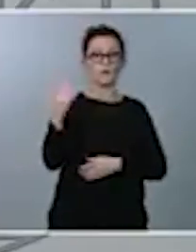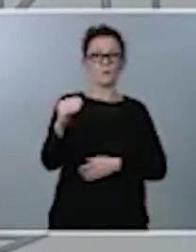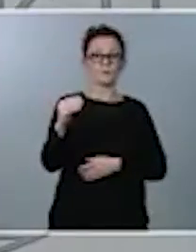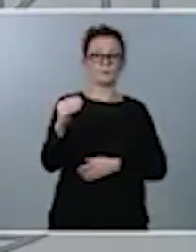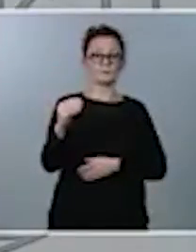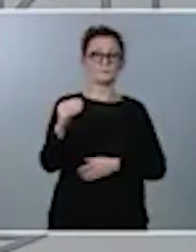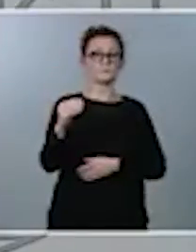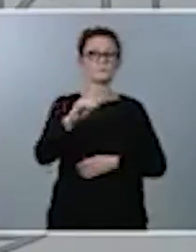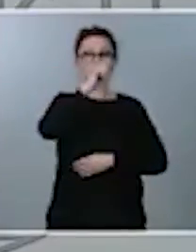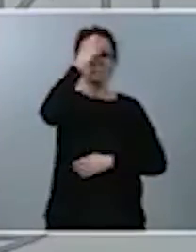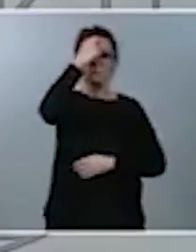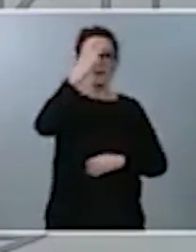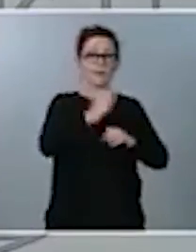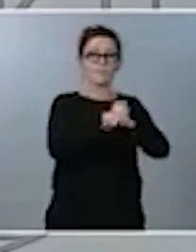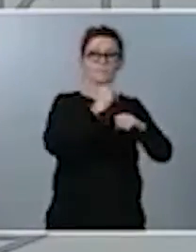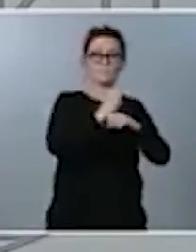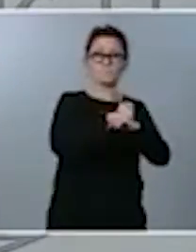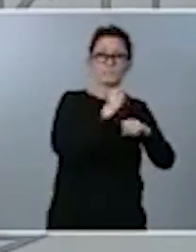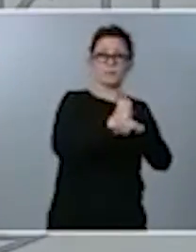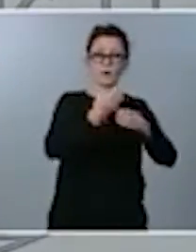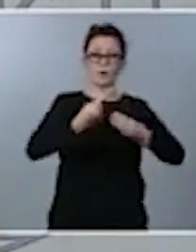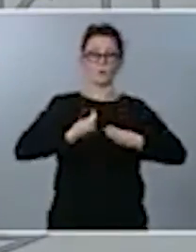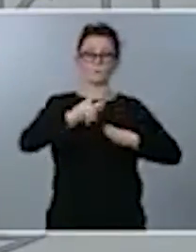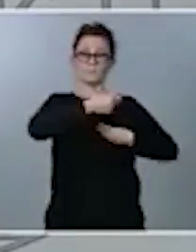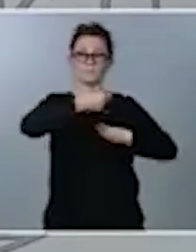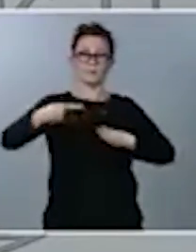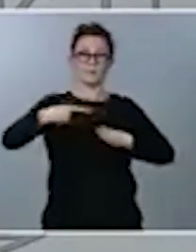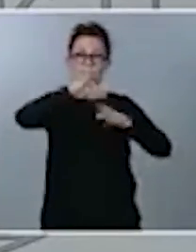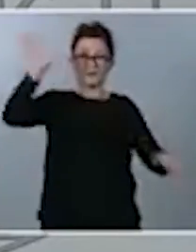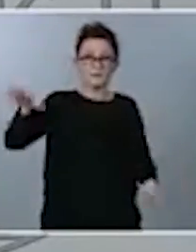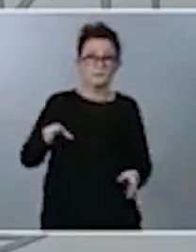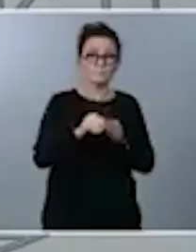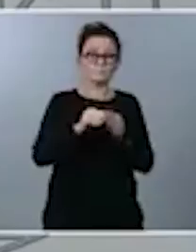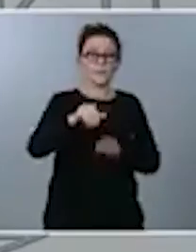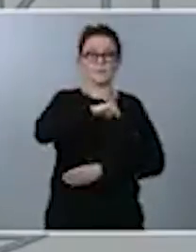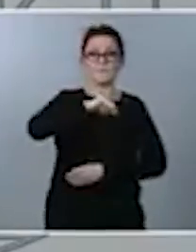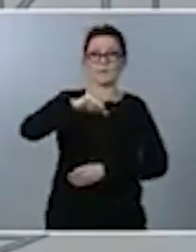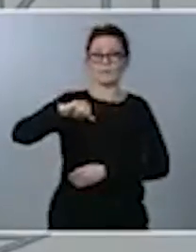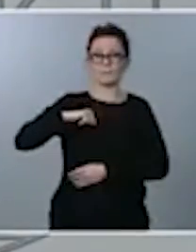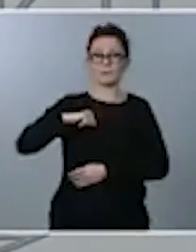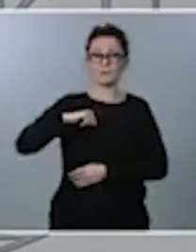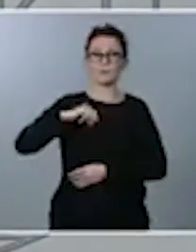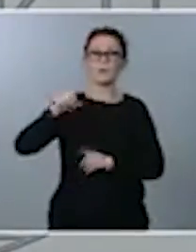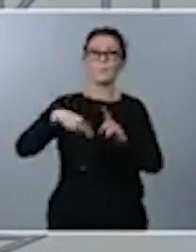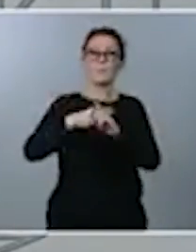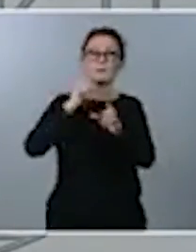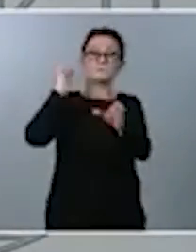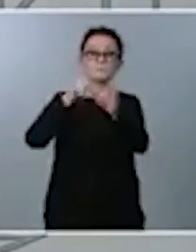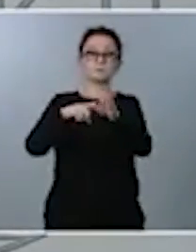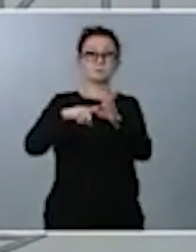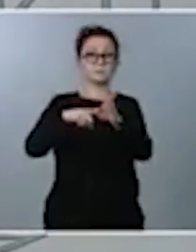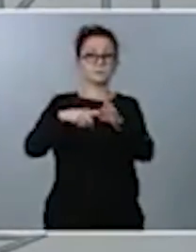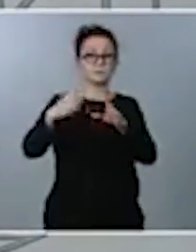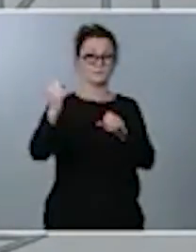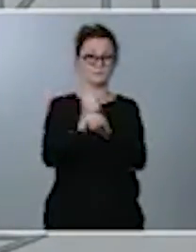términos de vivienda, en términos, en definitiva, de emancipación e incorporación al mercado laboral con toda la posibilidad de